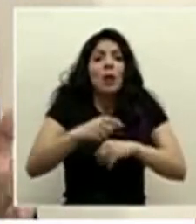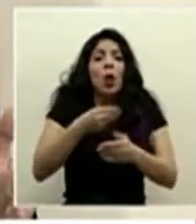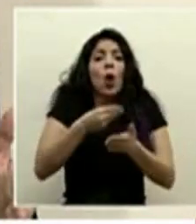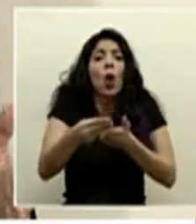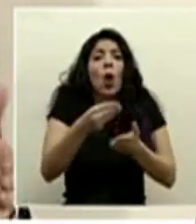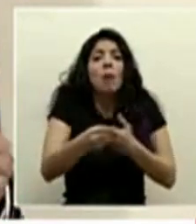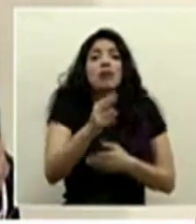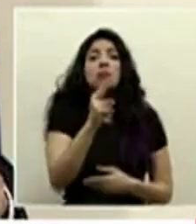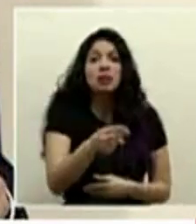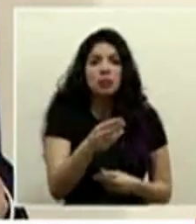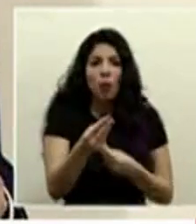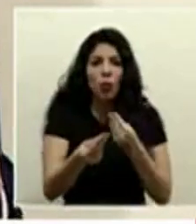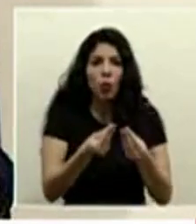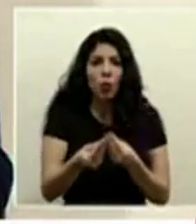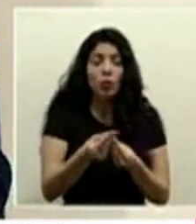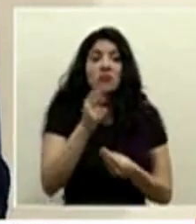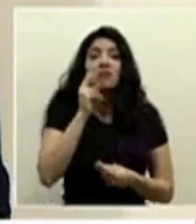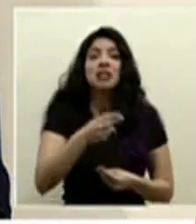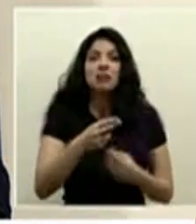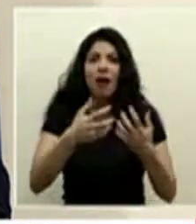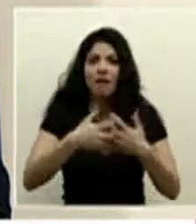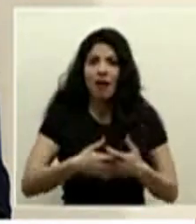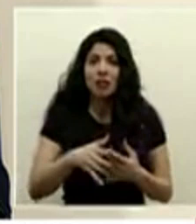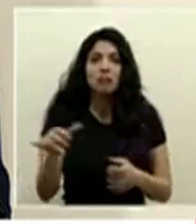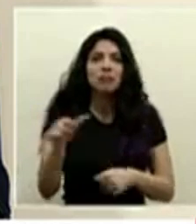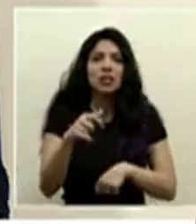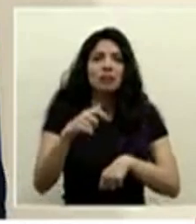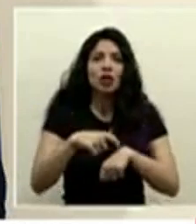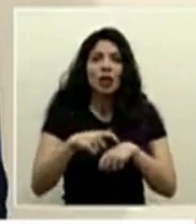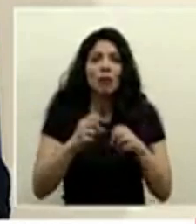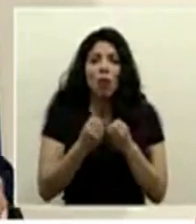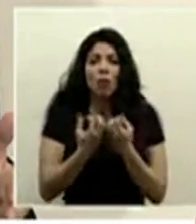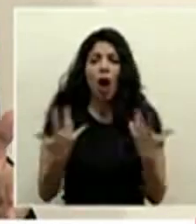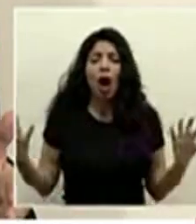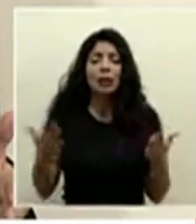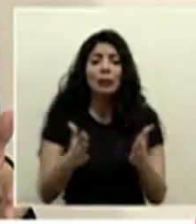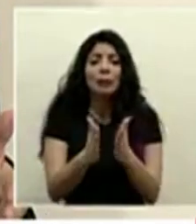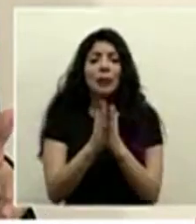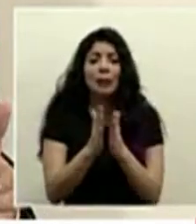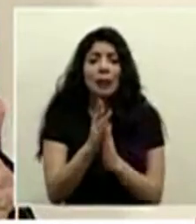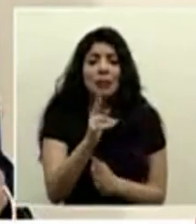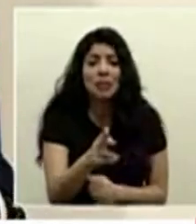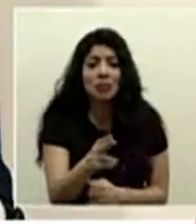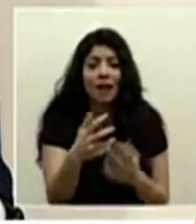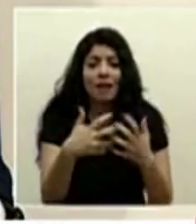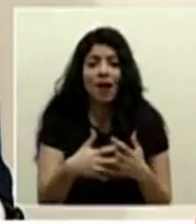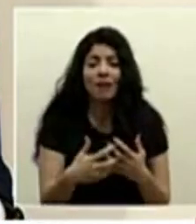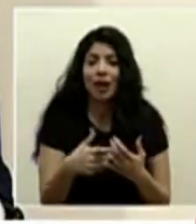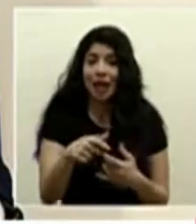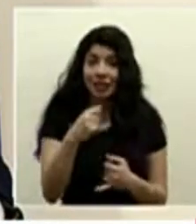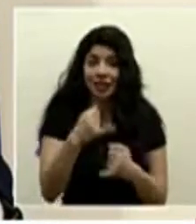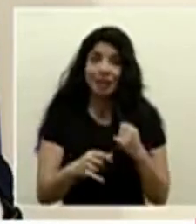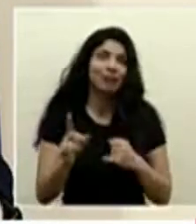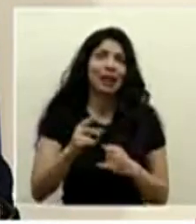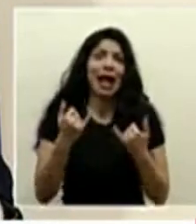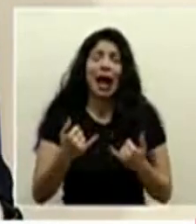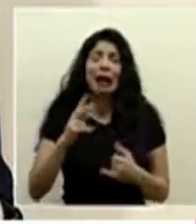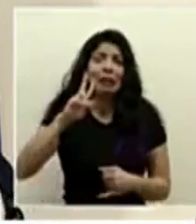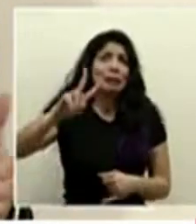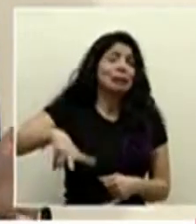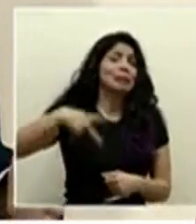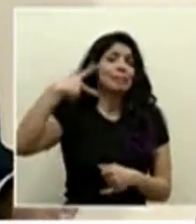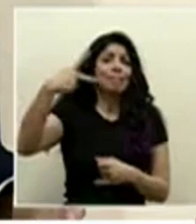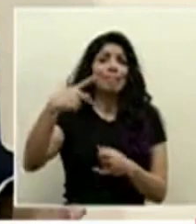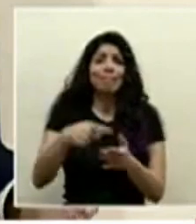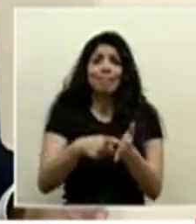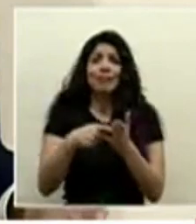los mismos productos a las mismas fabricas al mismo momento y eso no ha terminado de hecho hoy la demanda es mucho mayor